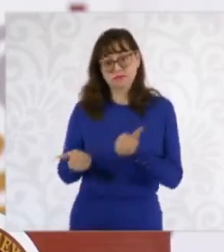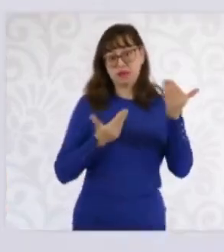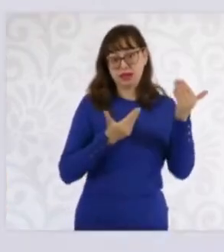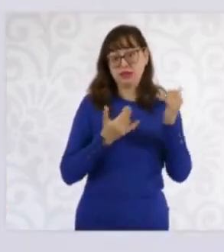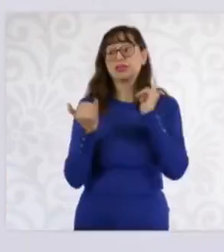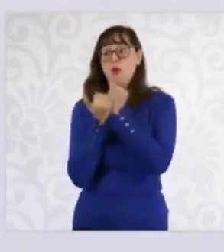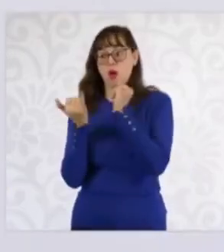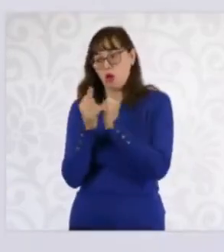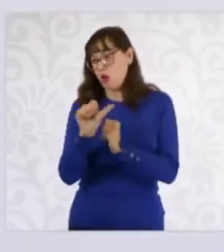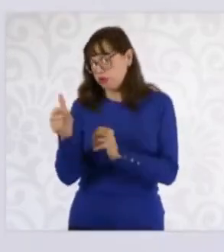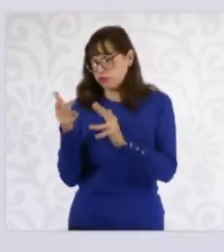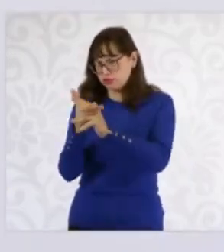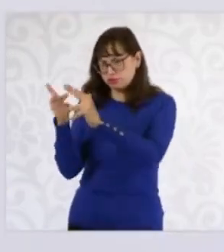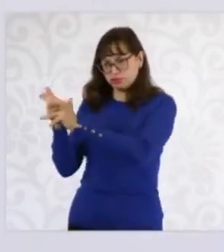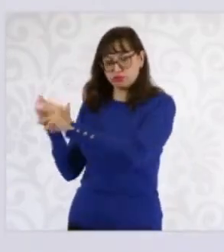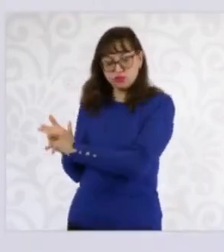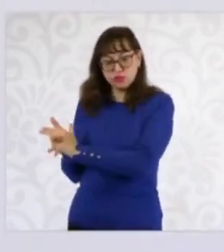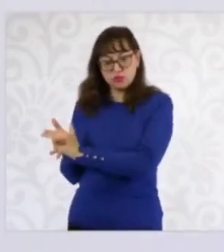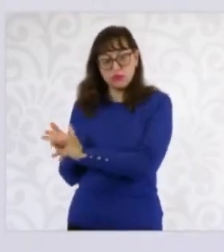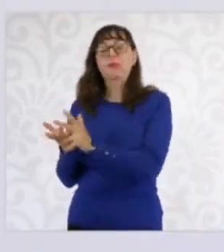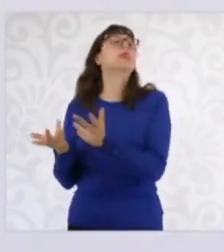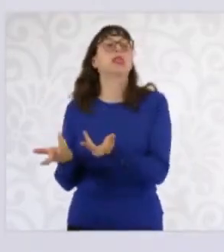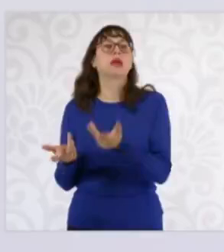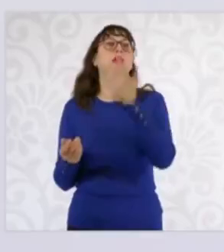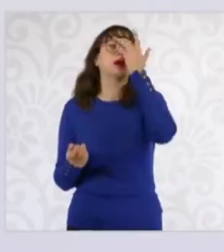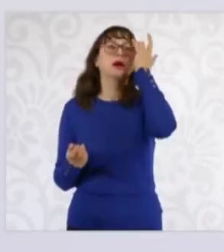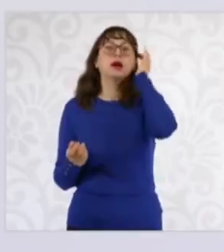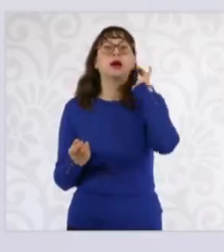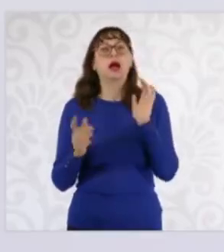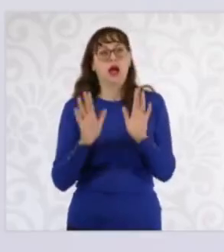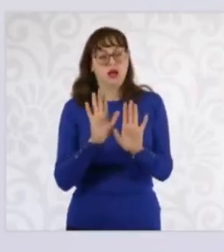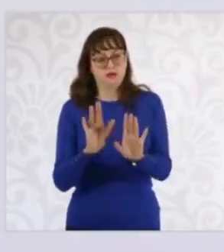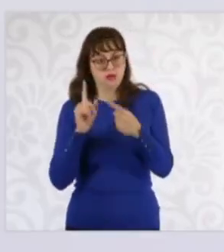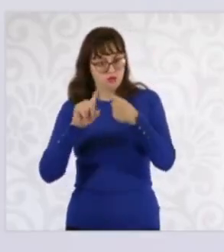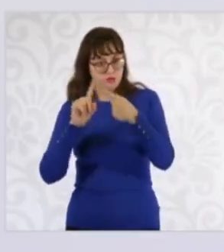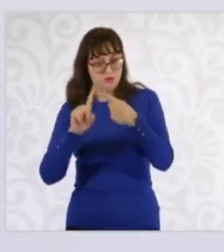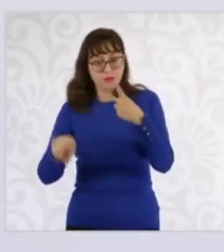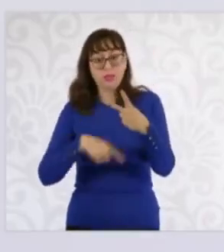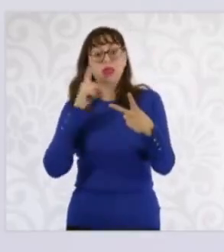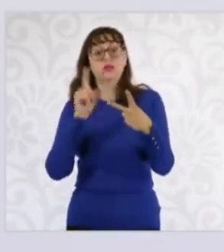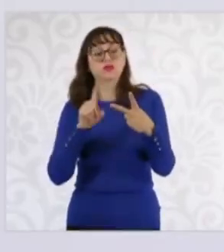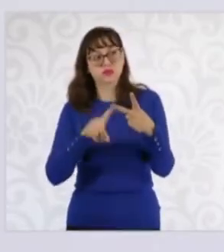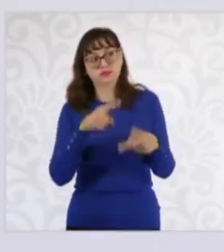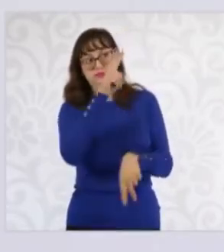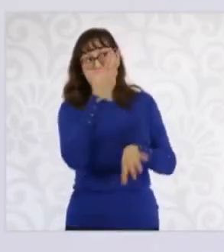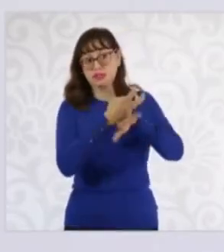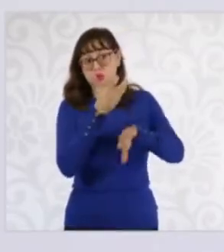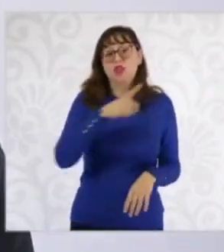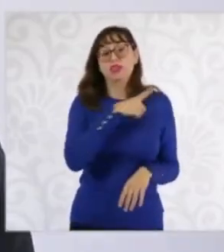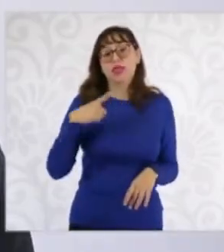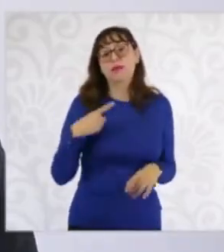¿Qué es lo que nosotros necesitamos que nos informe el gobierno de los Estados Unidos? Nos ha informado una parte, pero falta otra que es